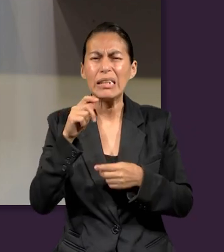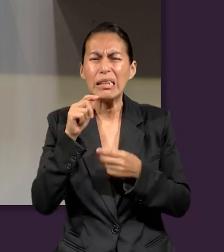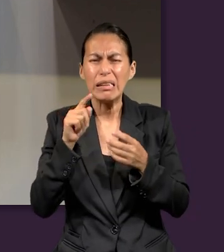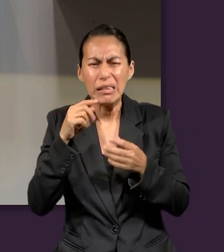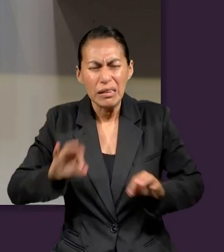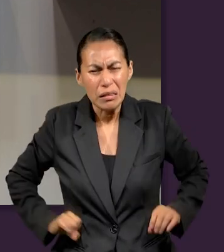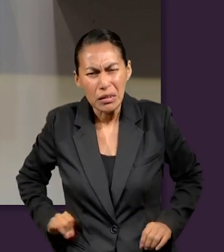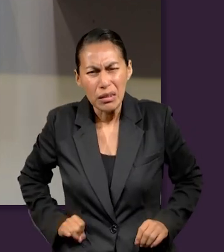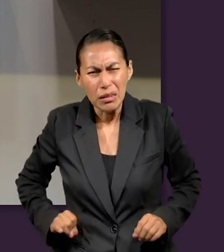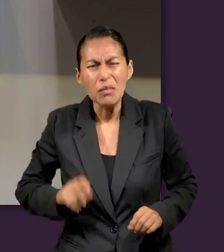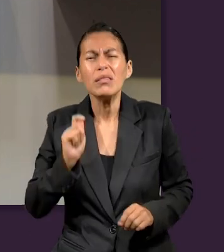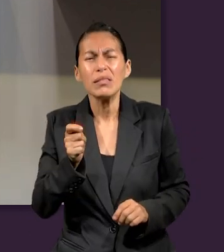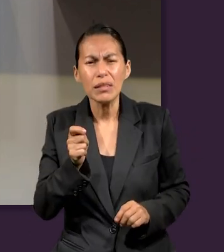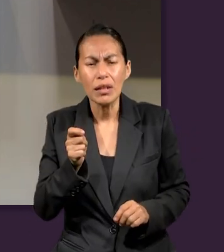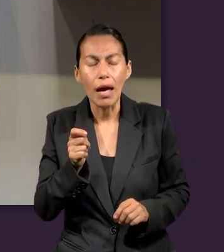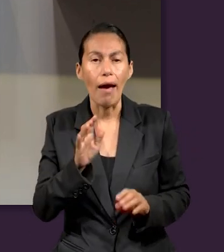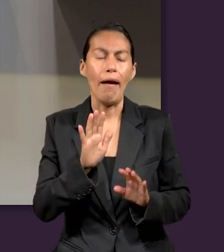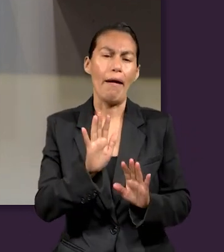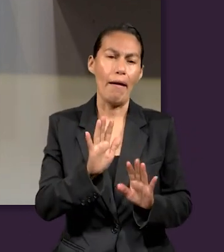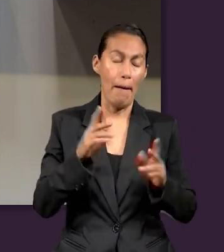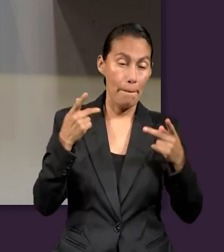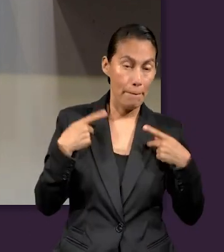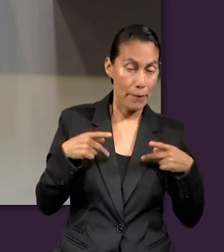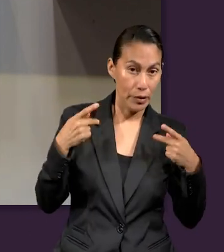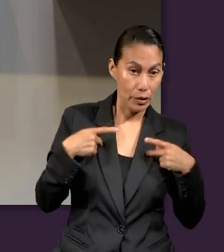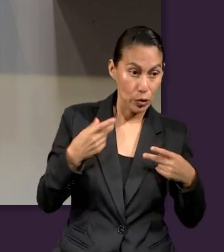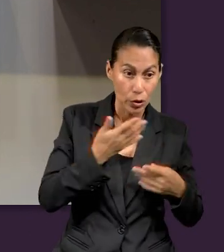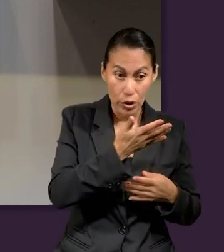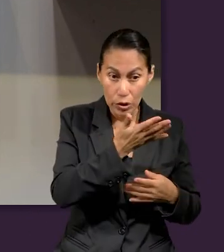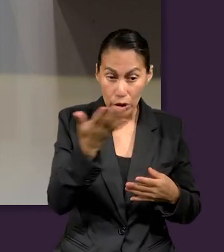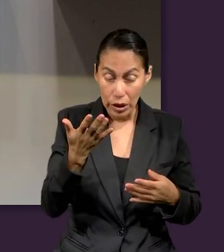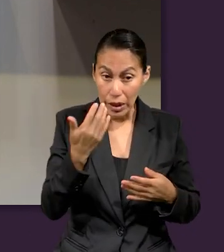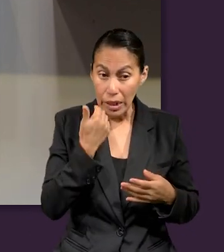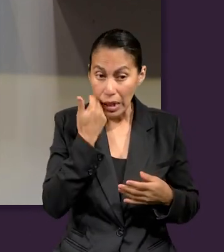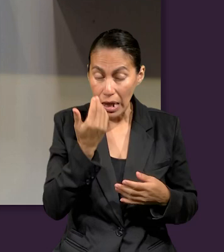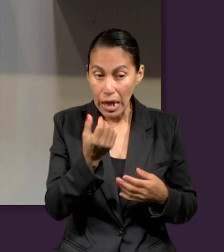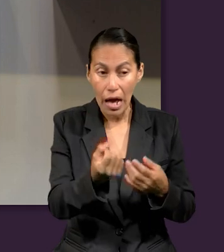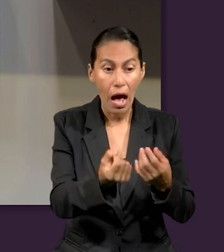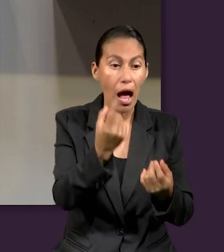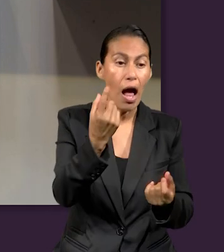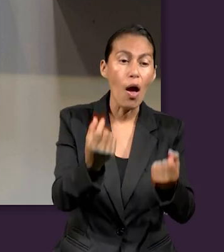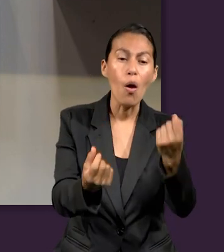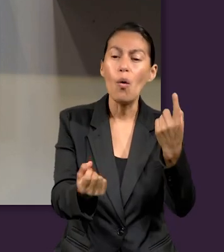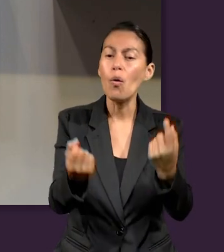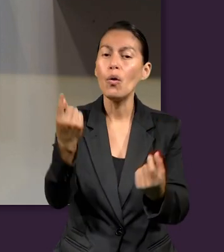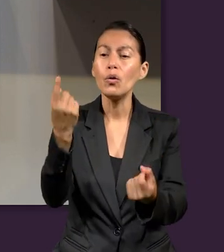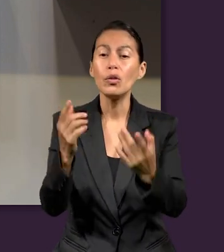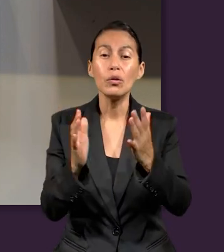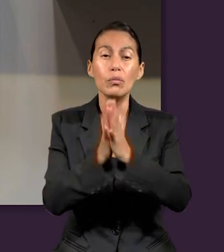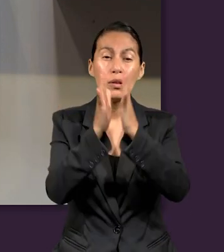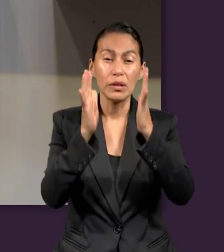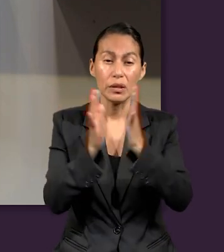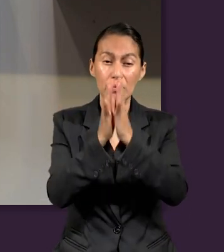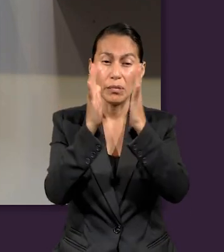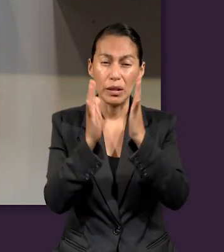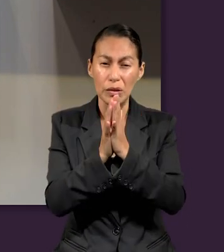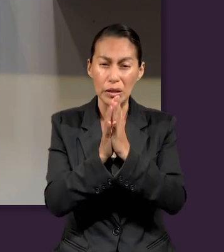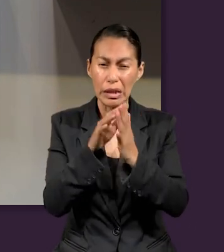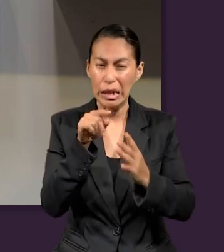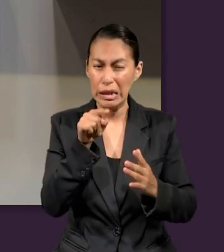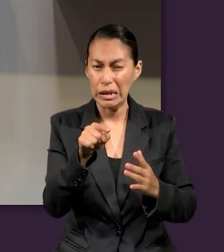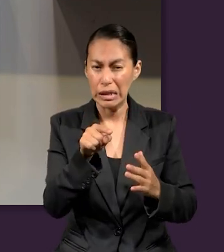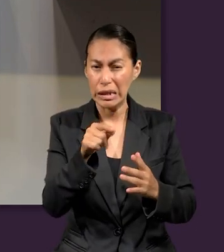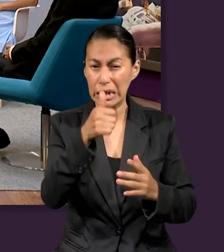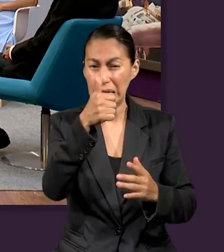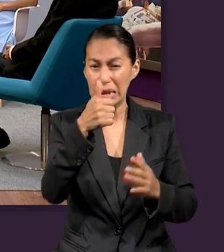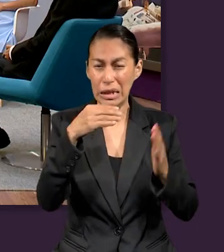que juzgaran a algunos de aquellos que participaron en la masacre de esos seis millones de judíos y de un montón de gente